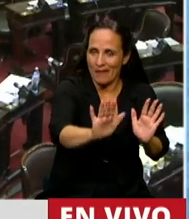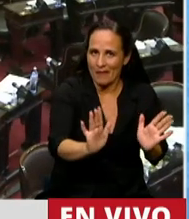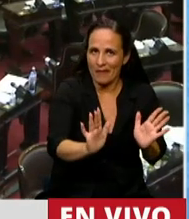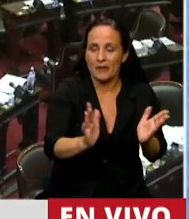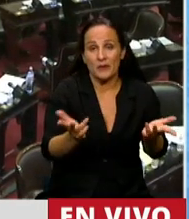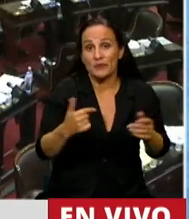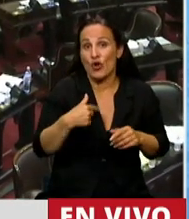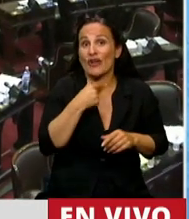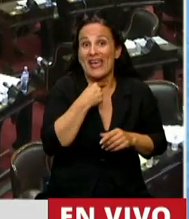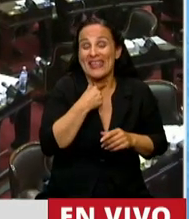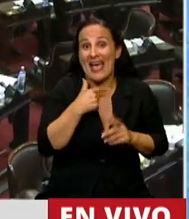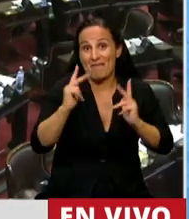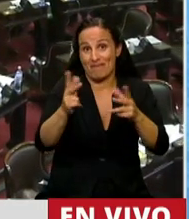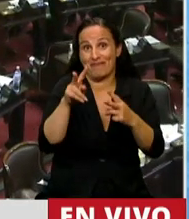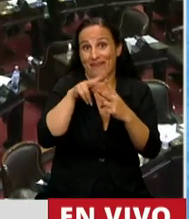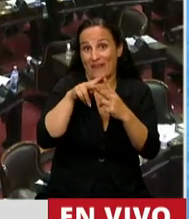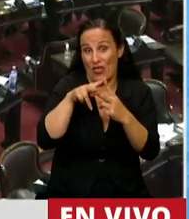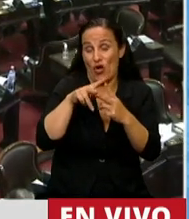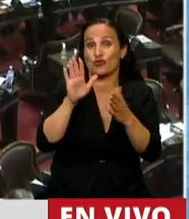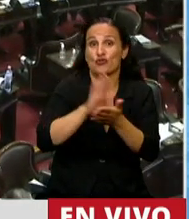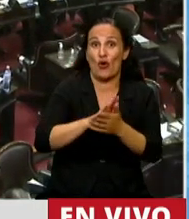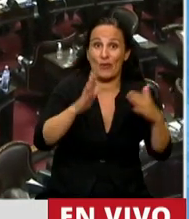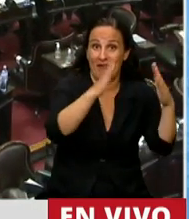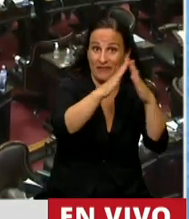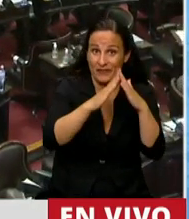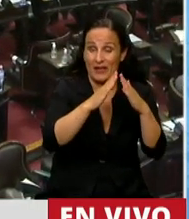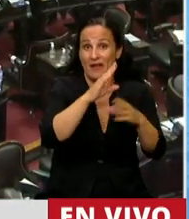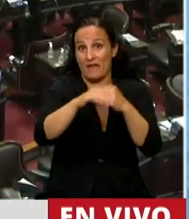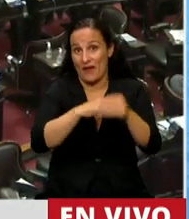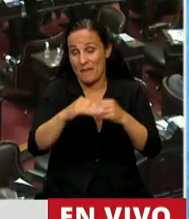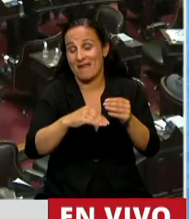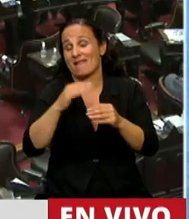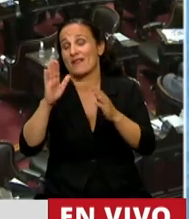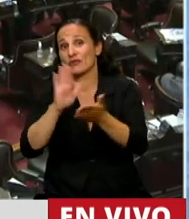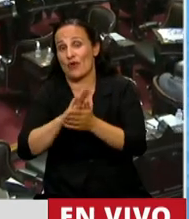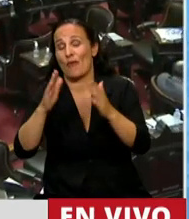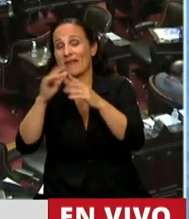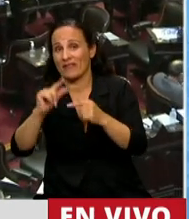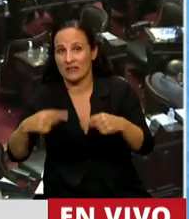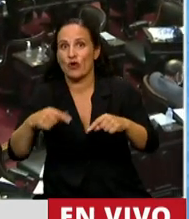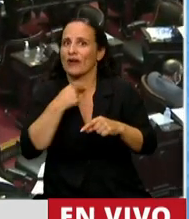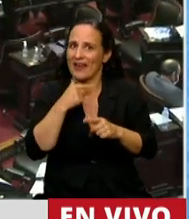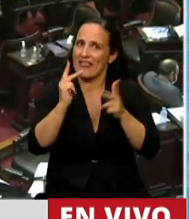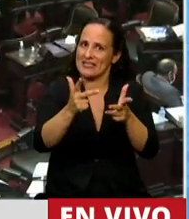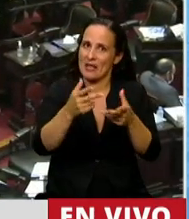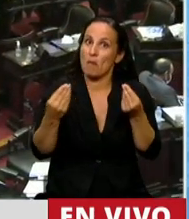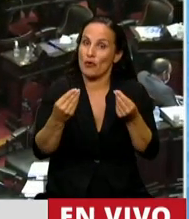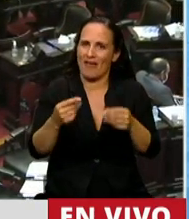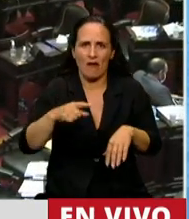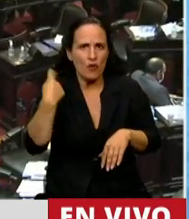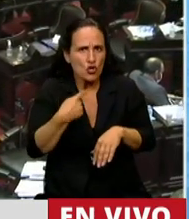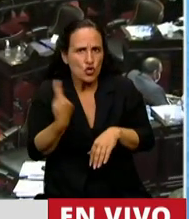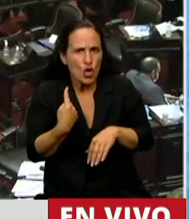Quería hacer estas dos consideraciones de la vivienda social y de la vivienda de la familia de la clase media. Porque si la miramos y la seguimos mirando